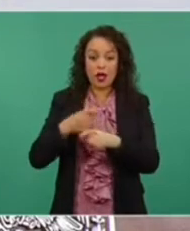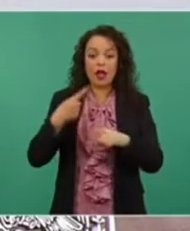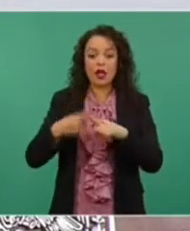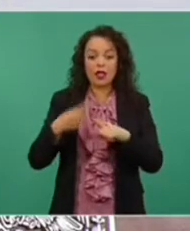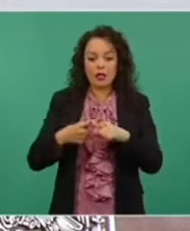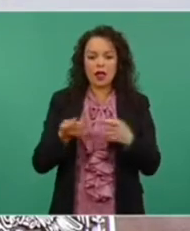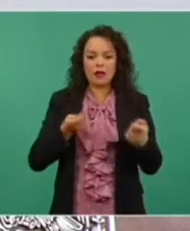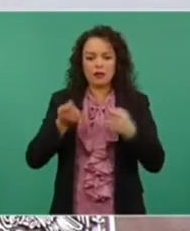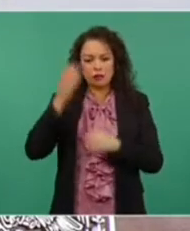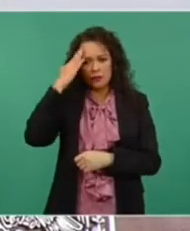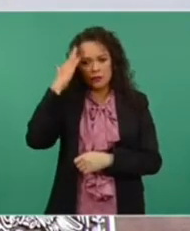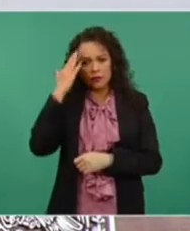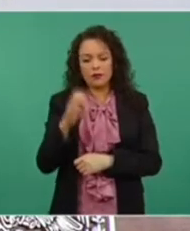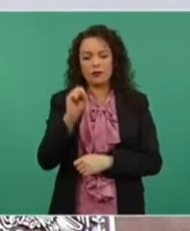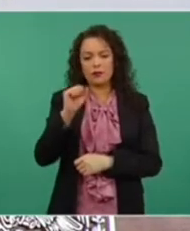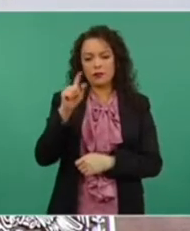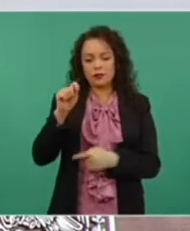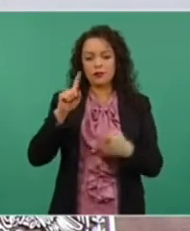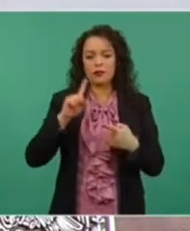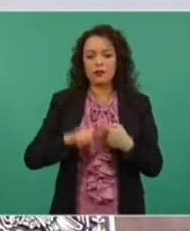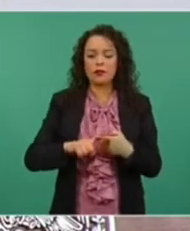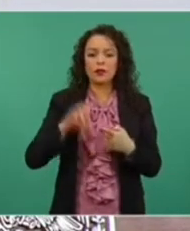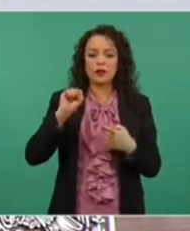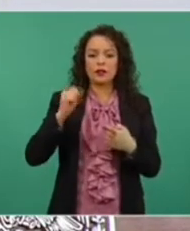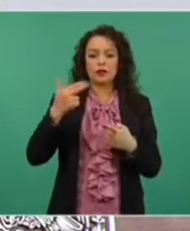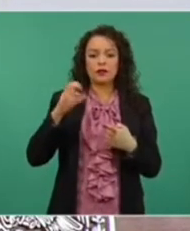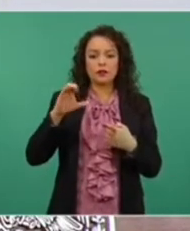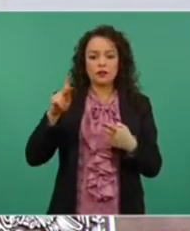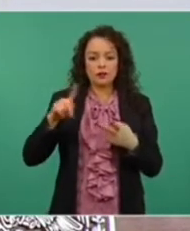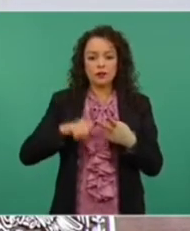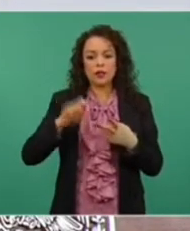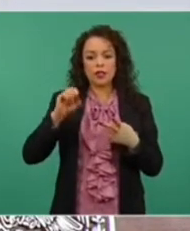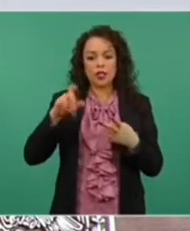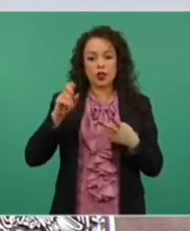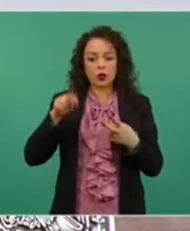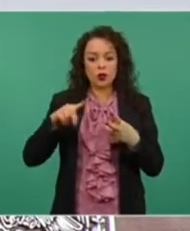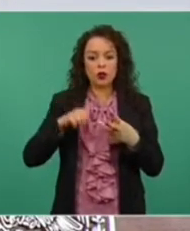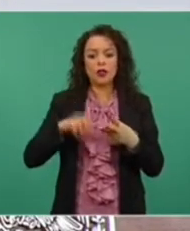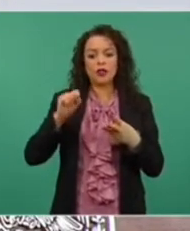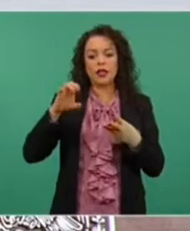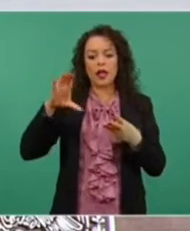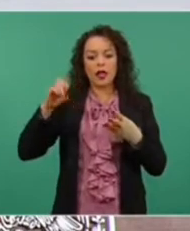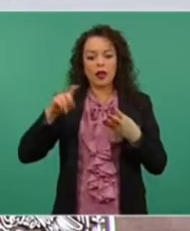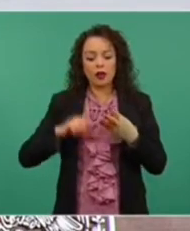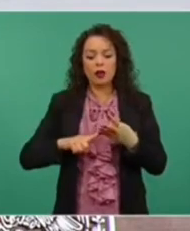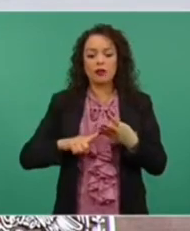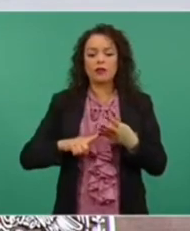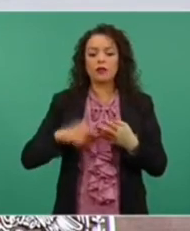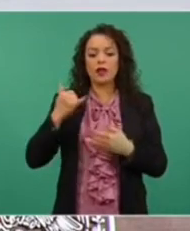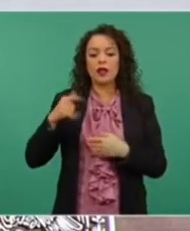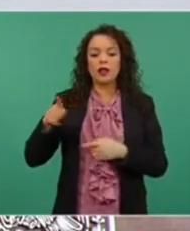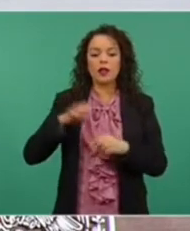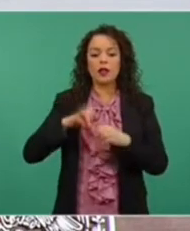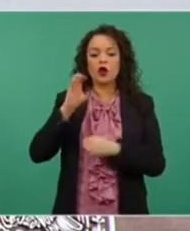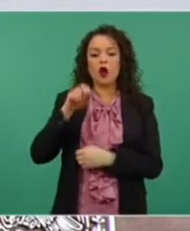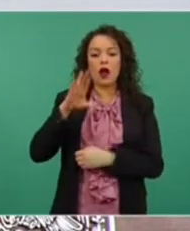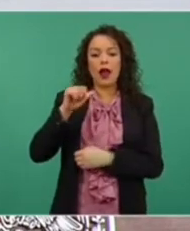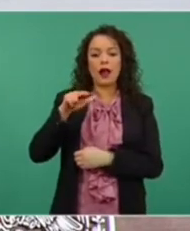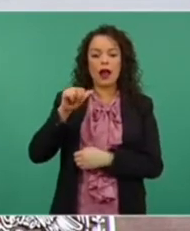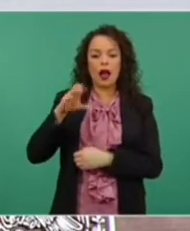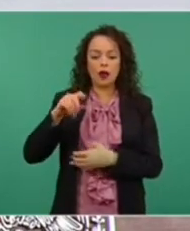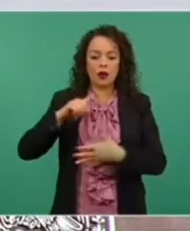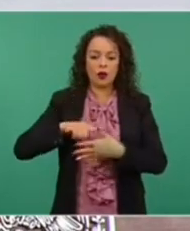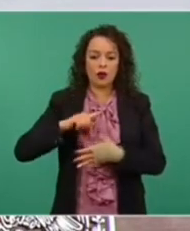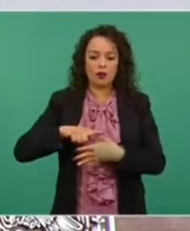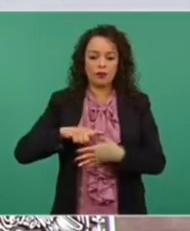Economía, la Secretaría de Hacienda, el SATI, Profeco y Sectur y la participación de cámaras empresariales como Concanaco, quien nos acompaña